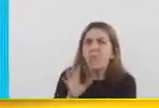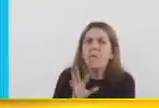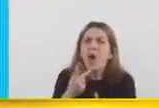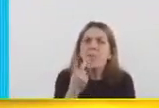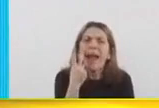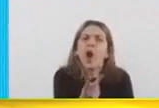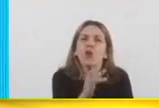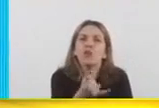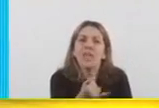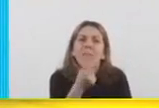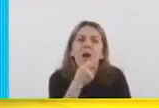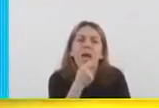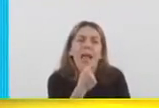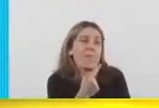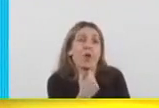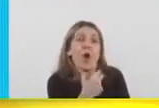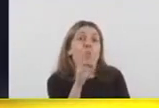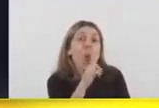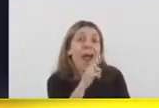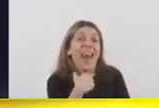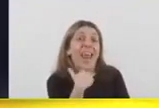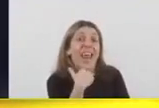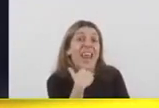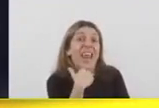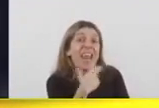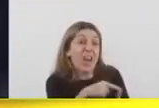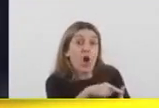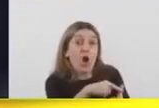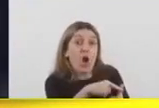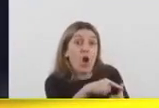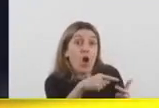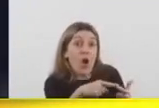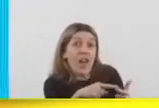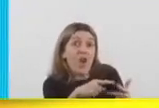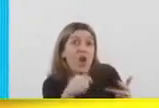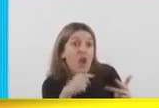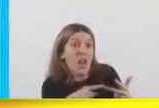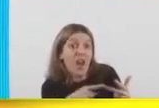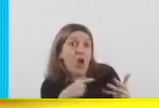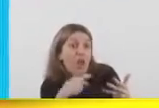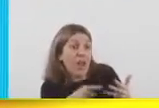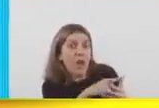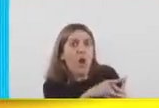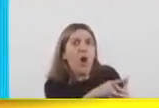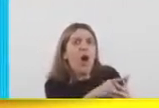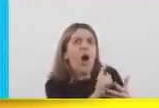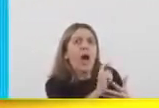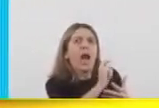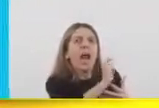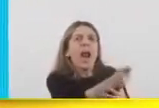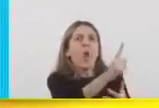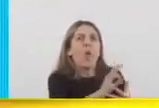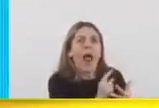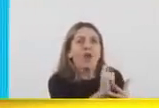aportes a cada mujer, un año por cada hijo, para que así pudiera acceder más rápidamente a la